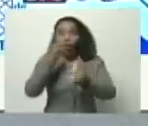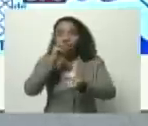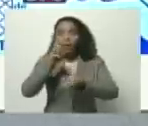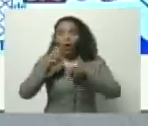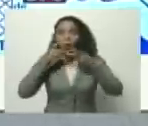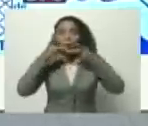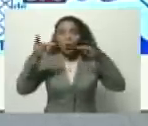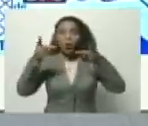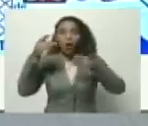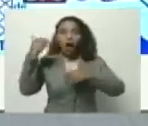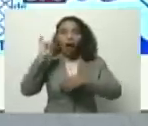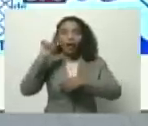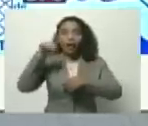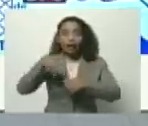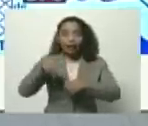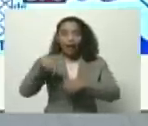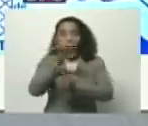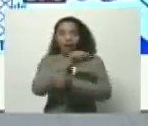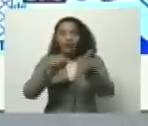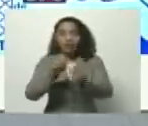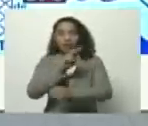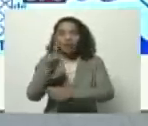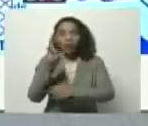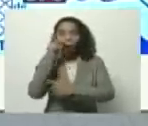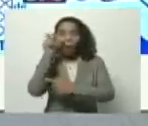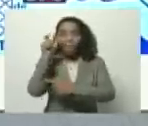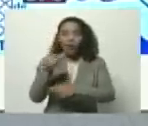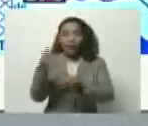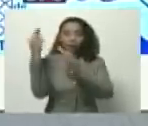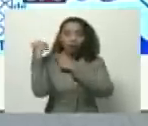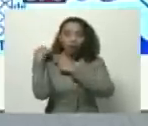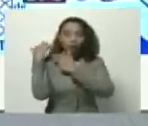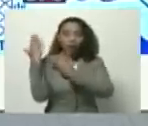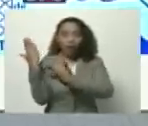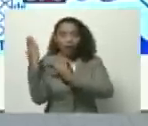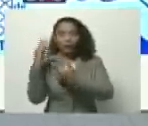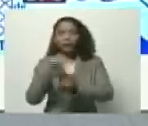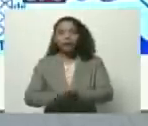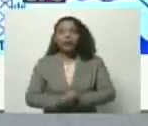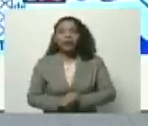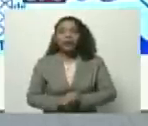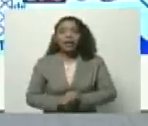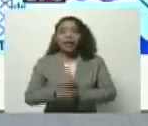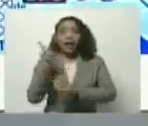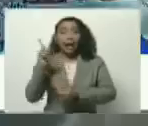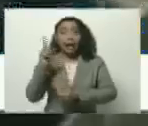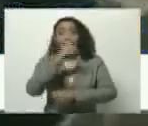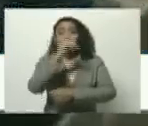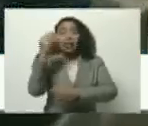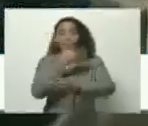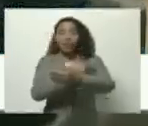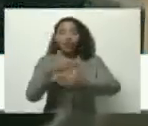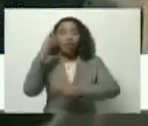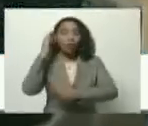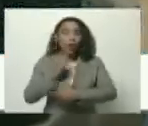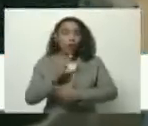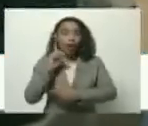que está el viceministro de Banca, Román Maniglia. Este fondo tendrá un aporte inicial de 100 millones de bolívares